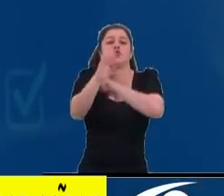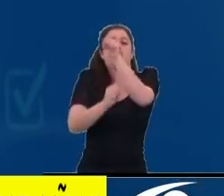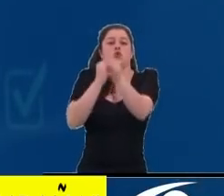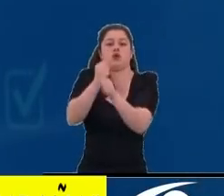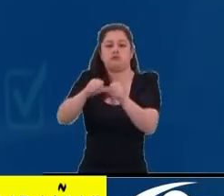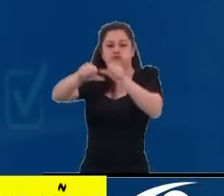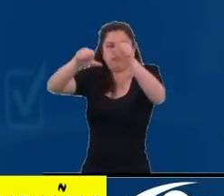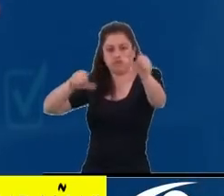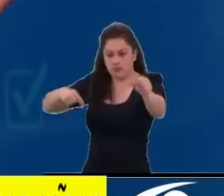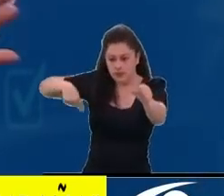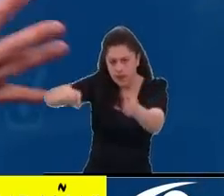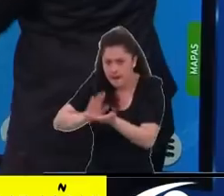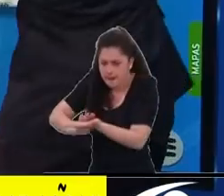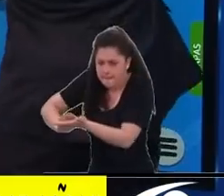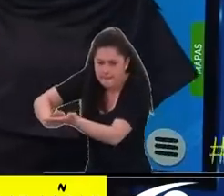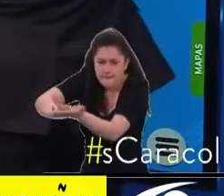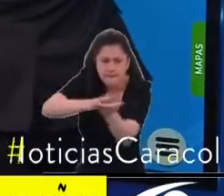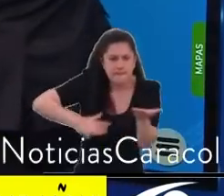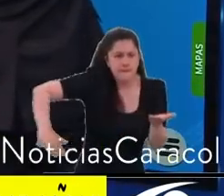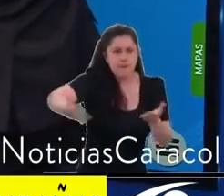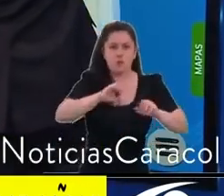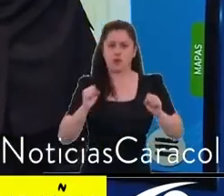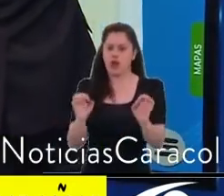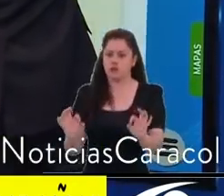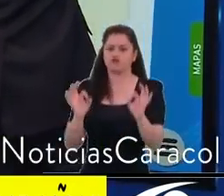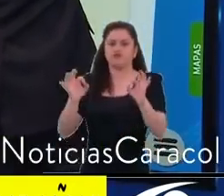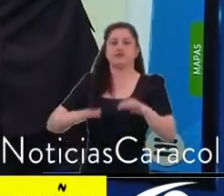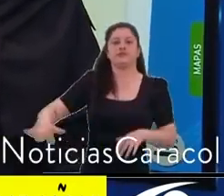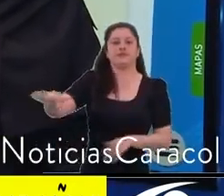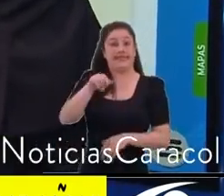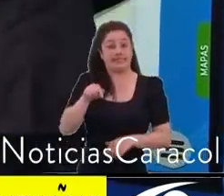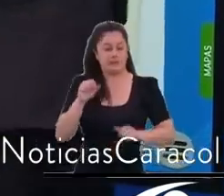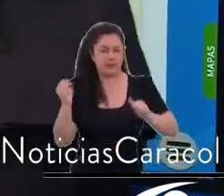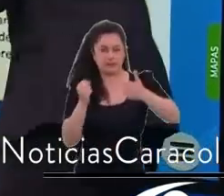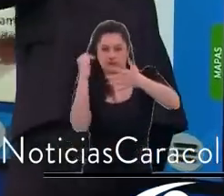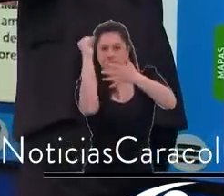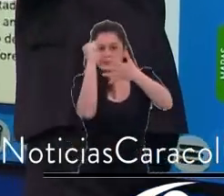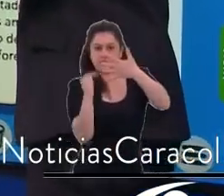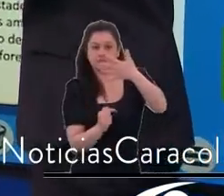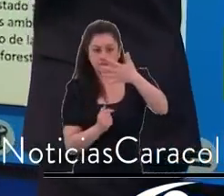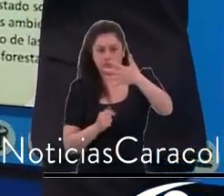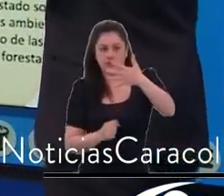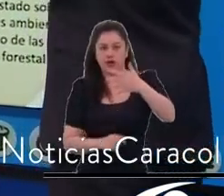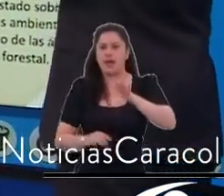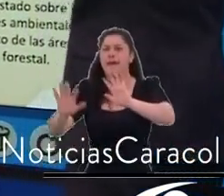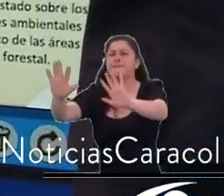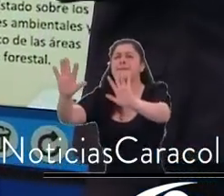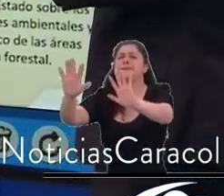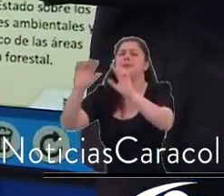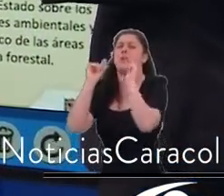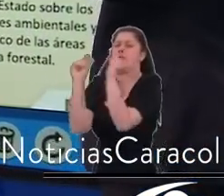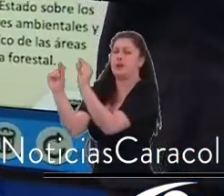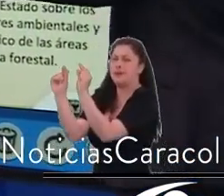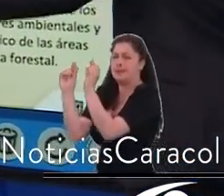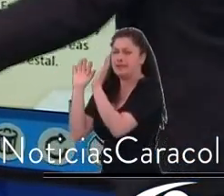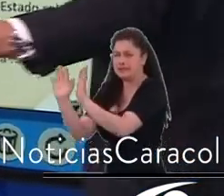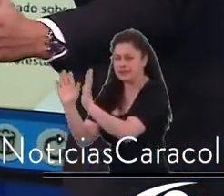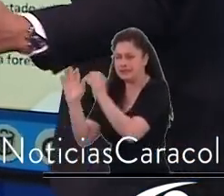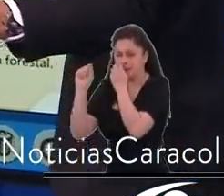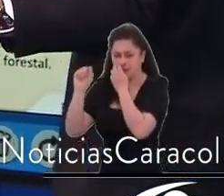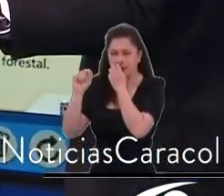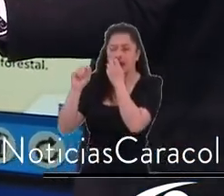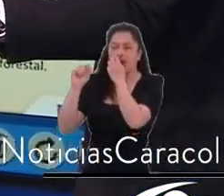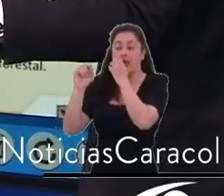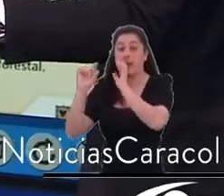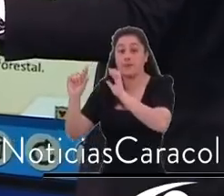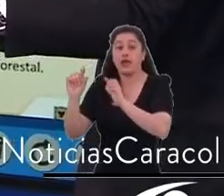Nos dice, bueno, ¿cómo hacemos lo ambiental? Ambiental, expliquemos eso. por lo Para que la gente entienda a ver, digamos, a quién creerle.